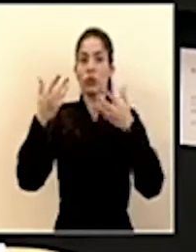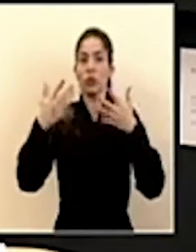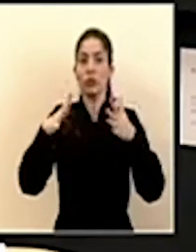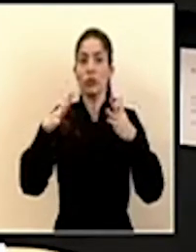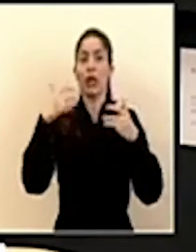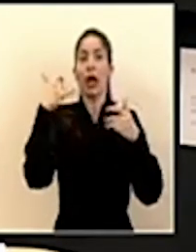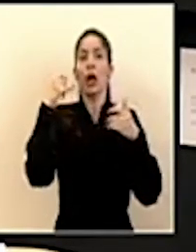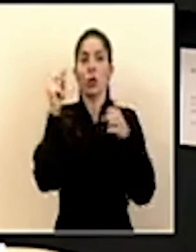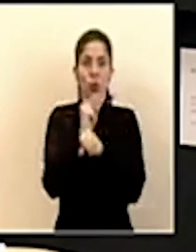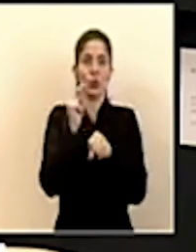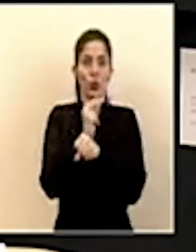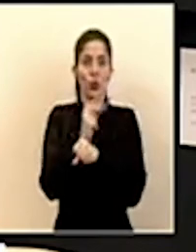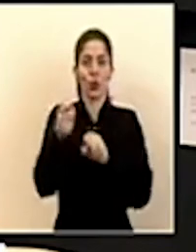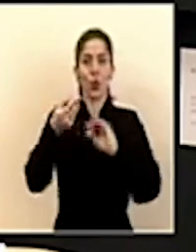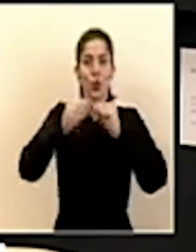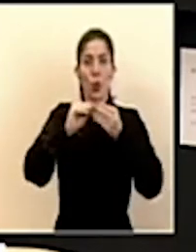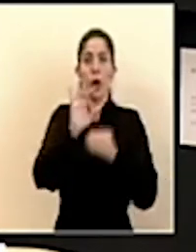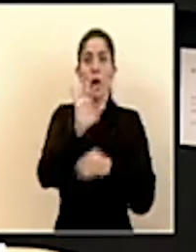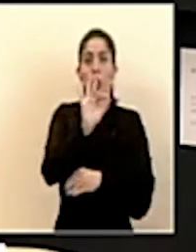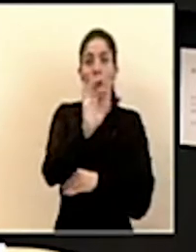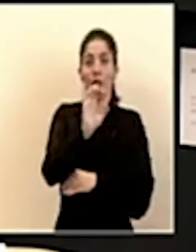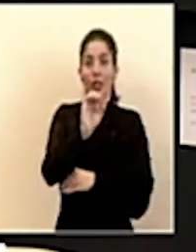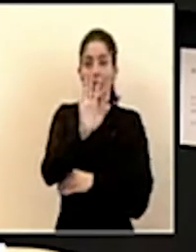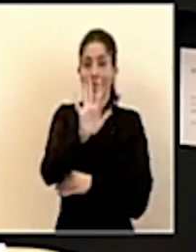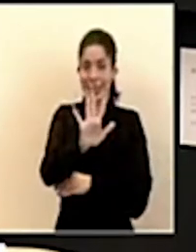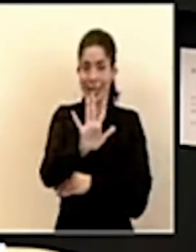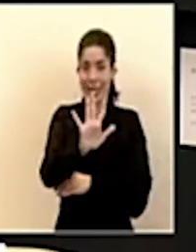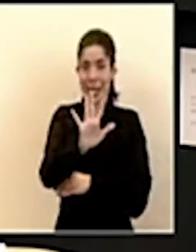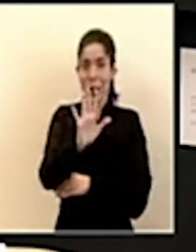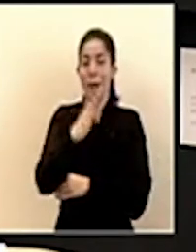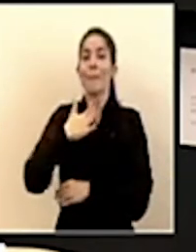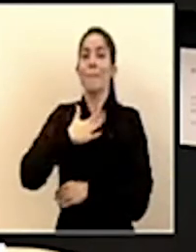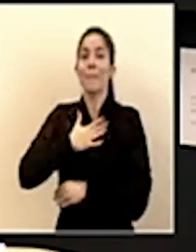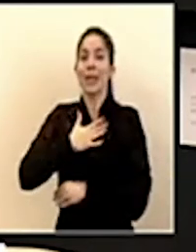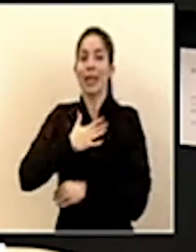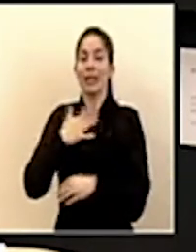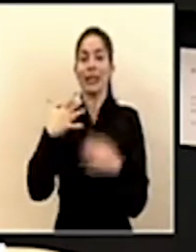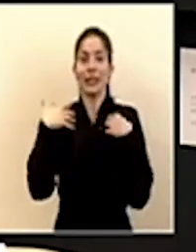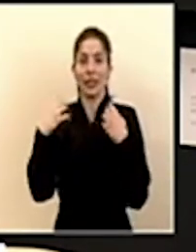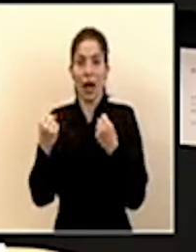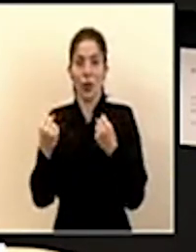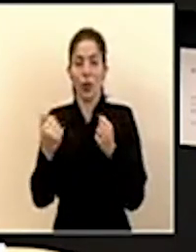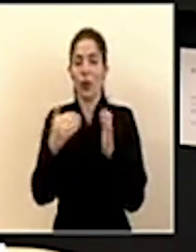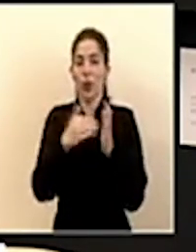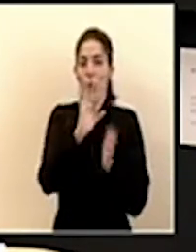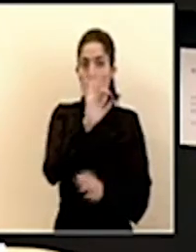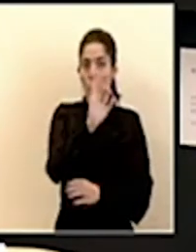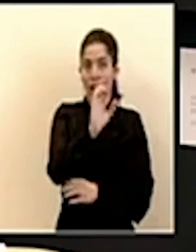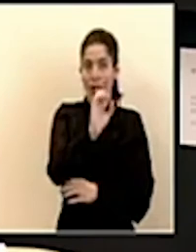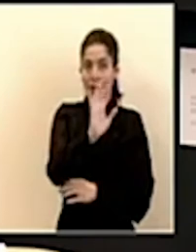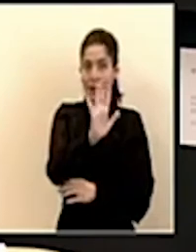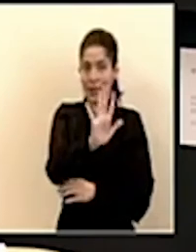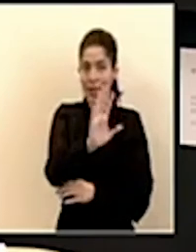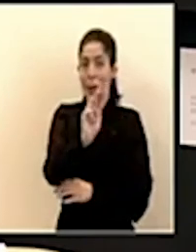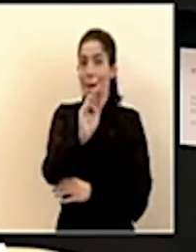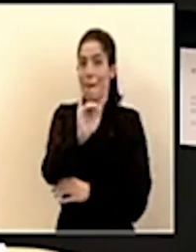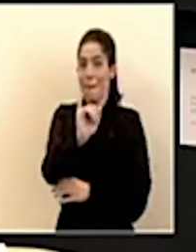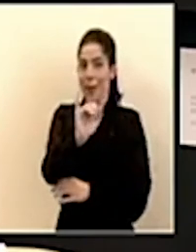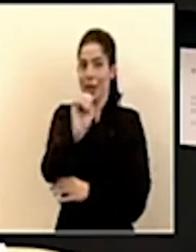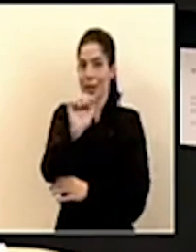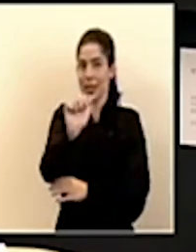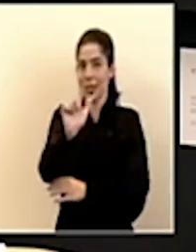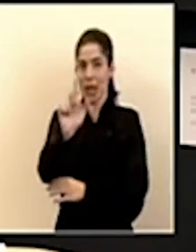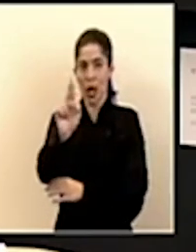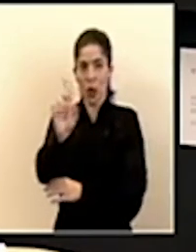hecho uso del número nueve cero cinco mi salud repito nueve cero cinco mi salud